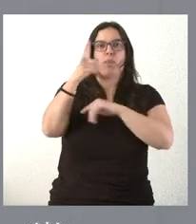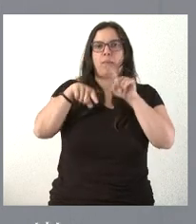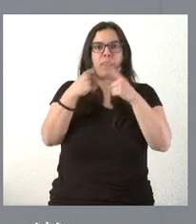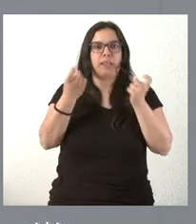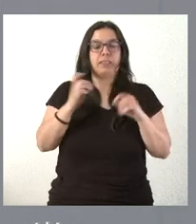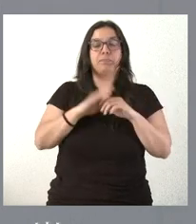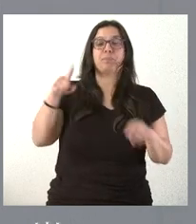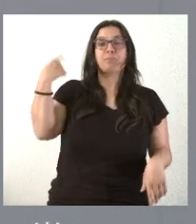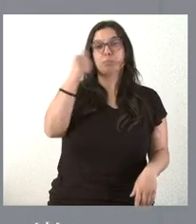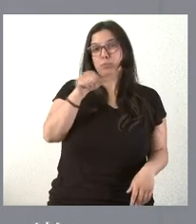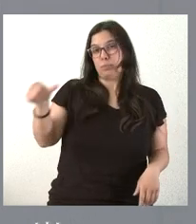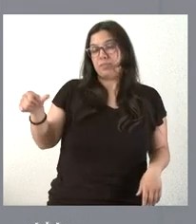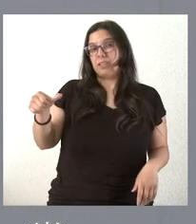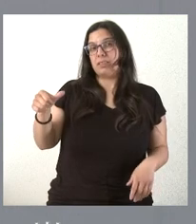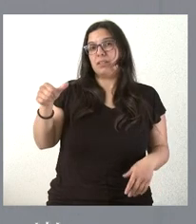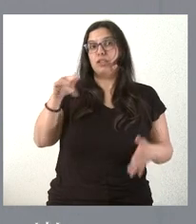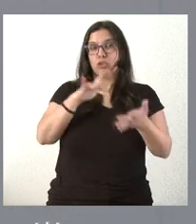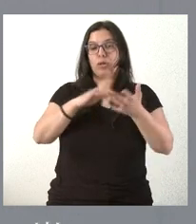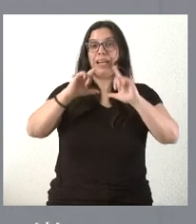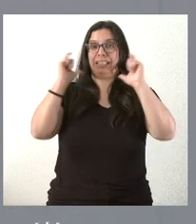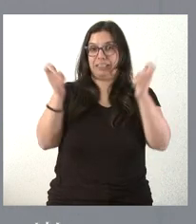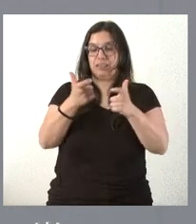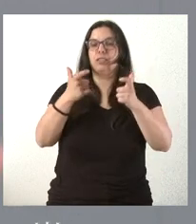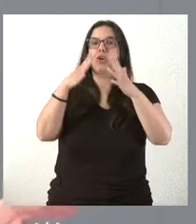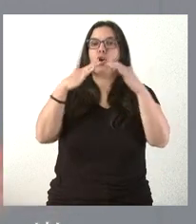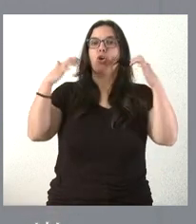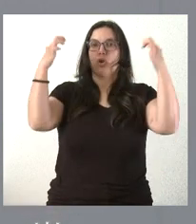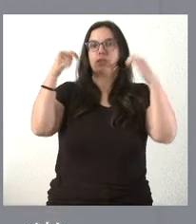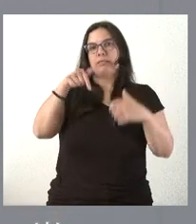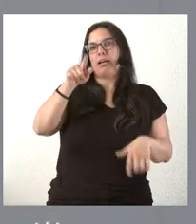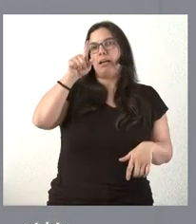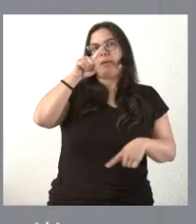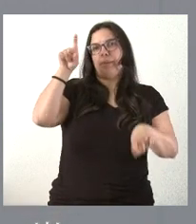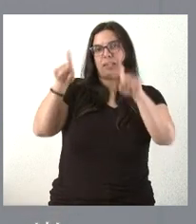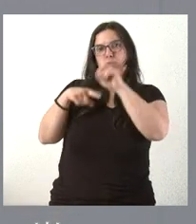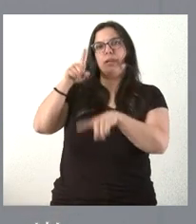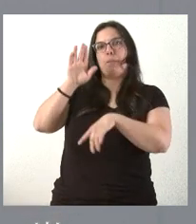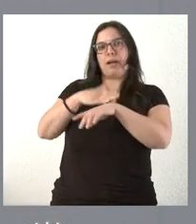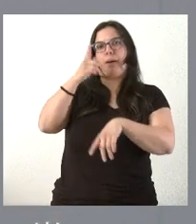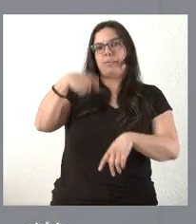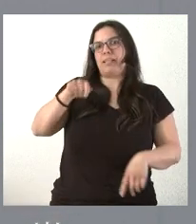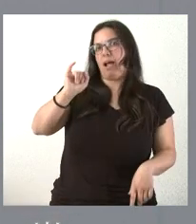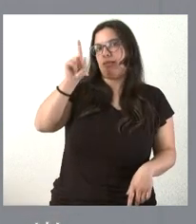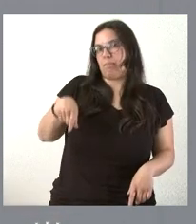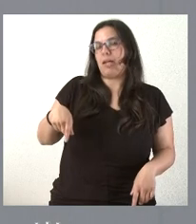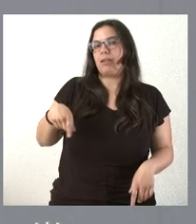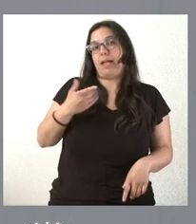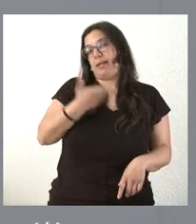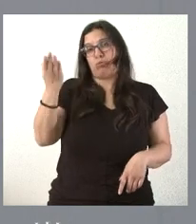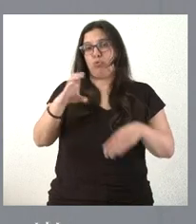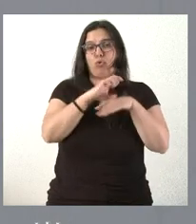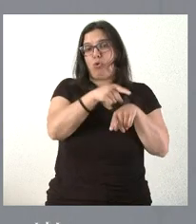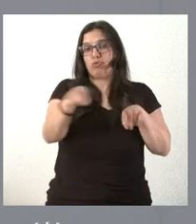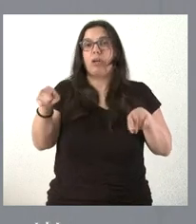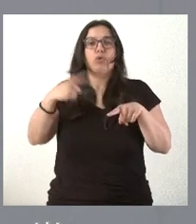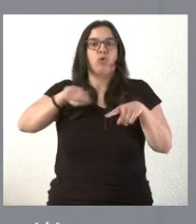hay un pleno de las Cortes de Castilla y León. Y también hay preguntas al presidente y al resto de consejeros. Y estamos a